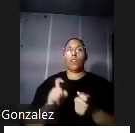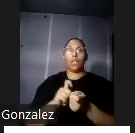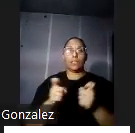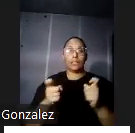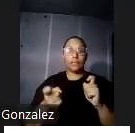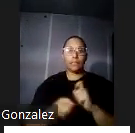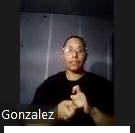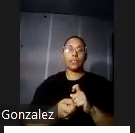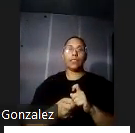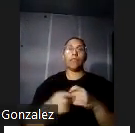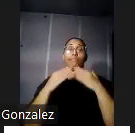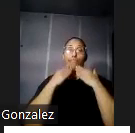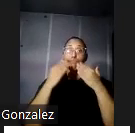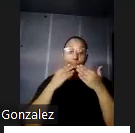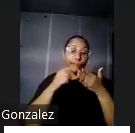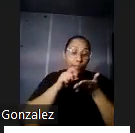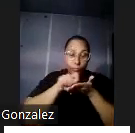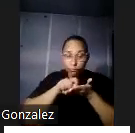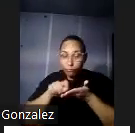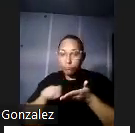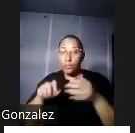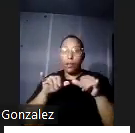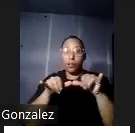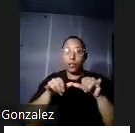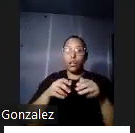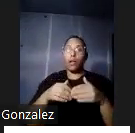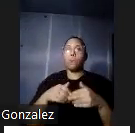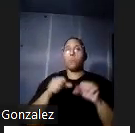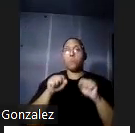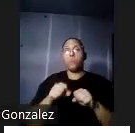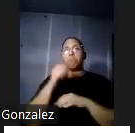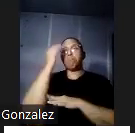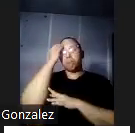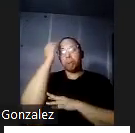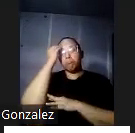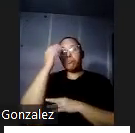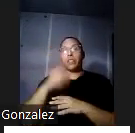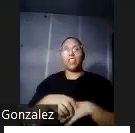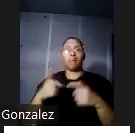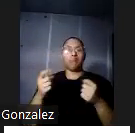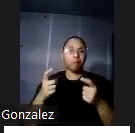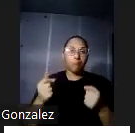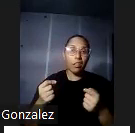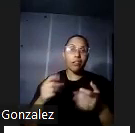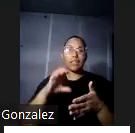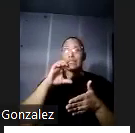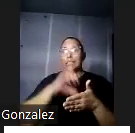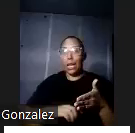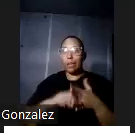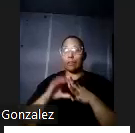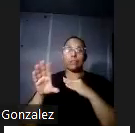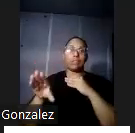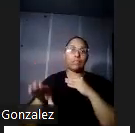de los arquitectos pues tengo el conocimiento de algunas cosas que hicieron en la casa si demolieron alguna parte que no